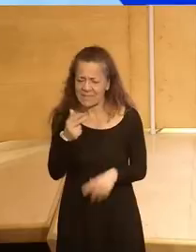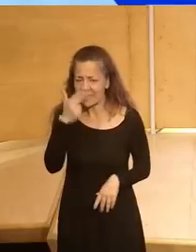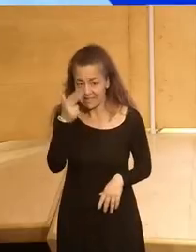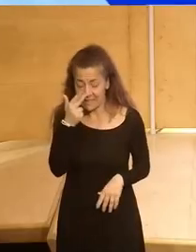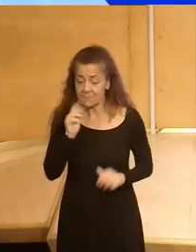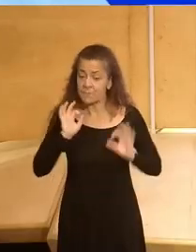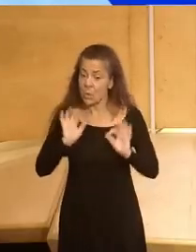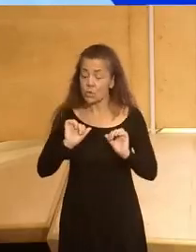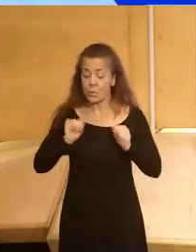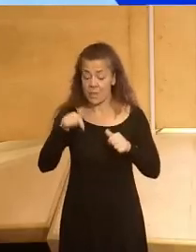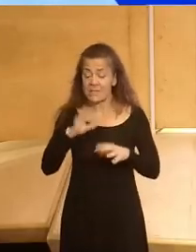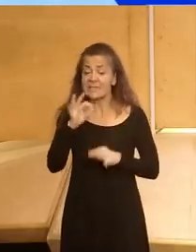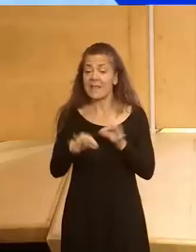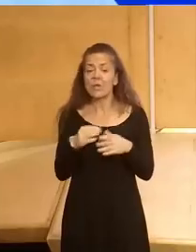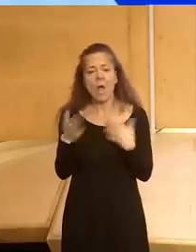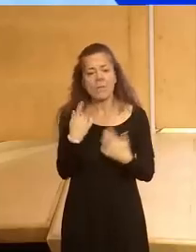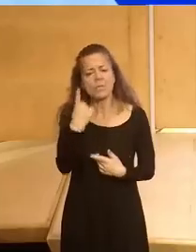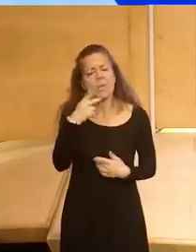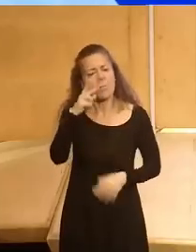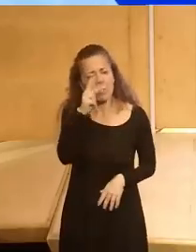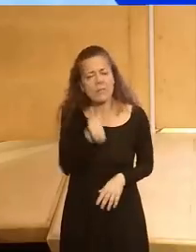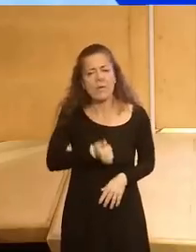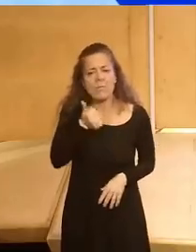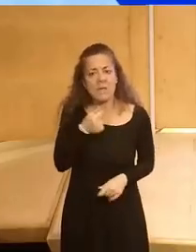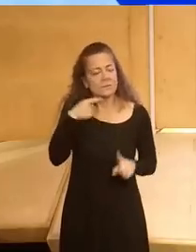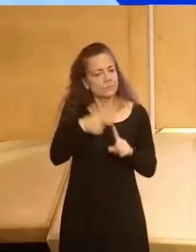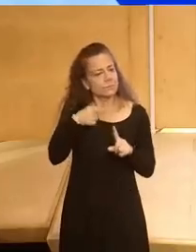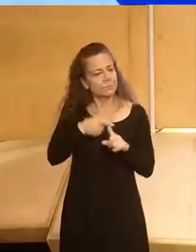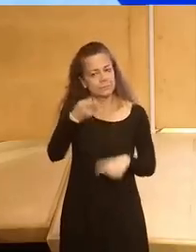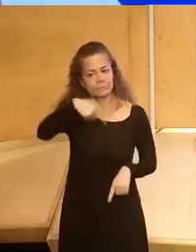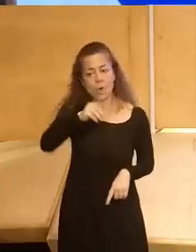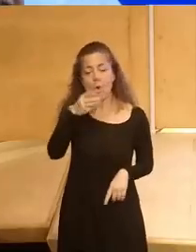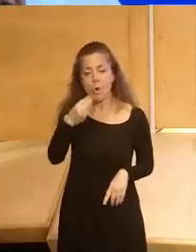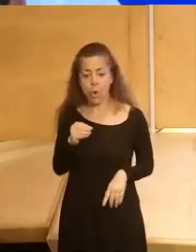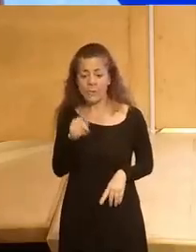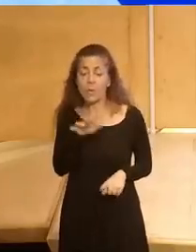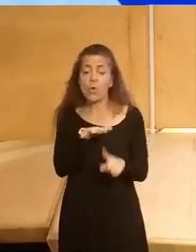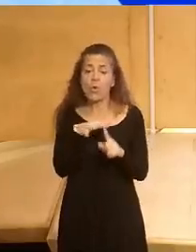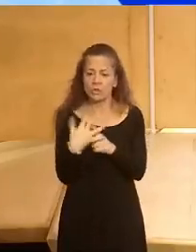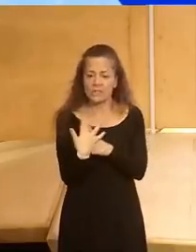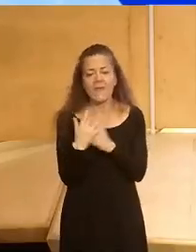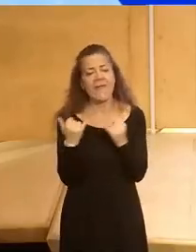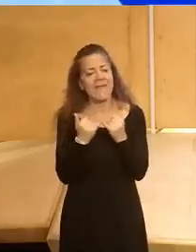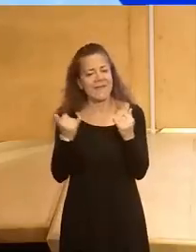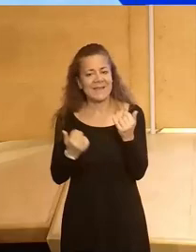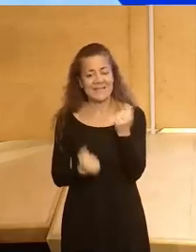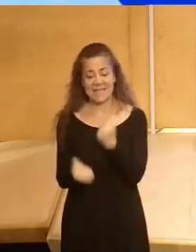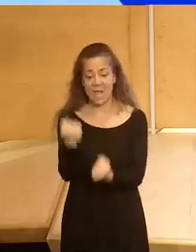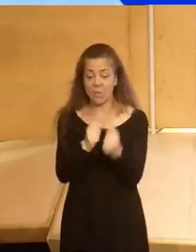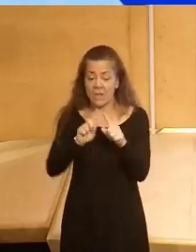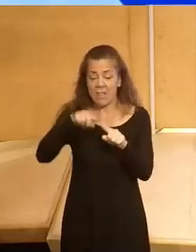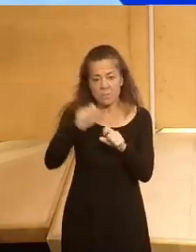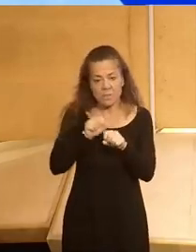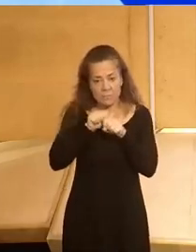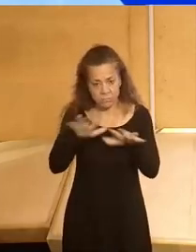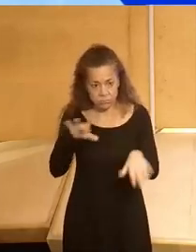precisamente, empezamos este ciclo hablando de una de las preocupaciones más acuciantes entre las personas jóvenes en un contexto de crisis económica, pospandemia.